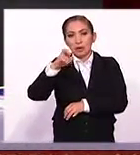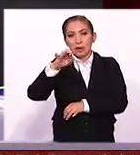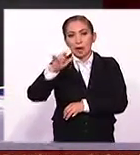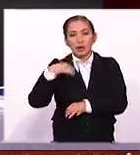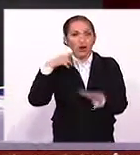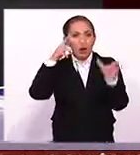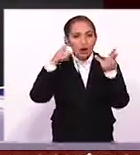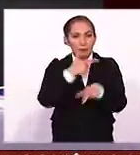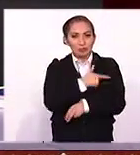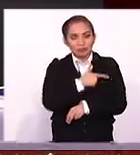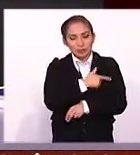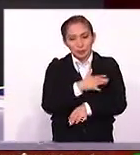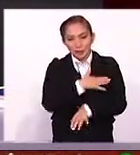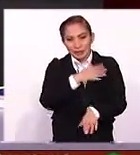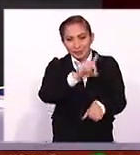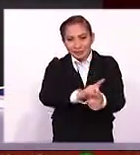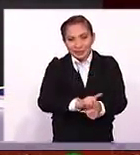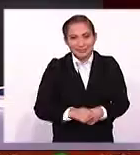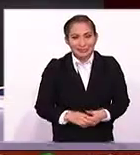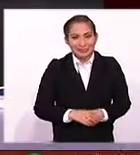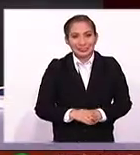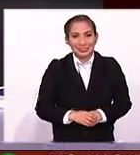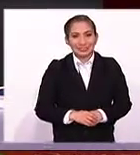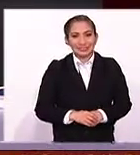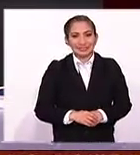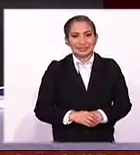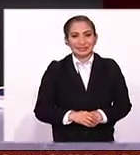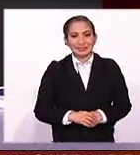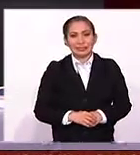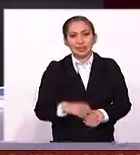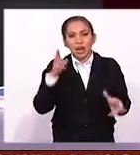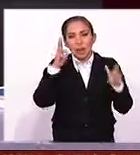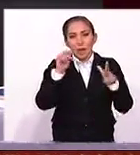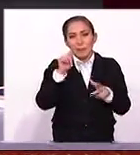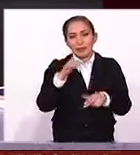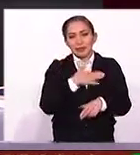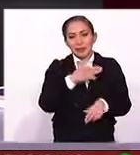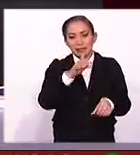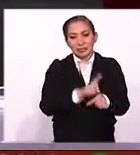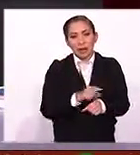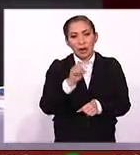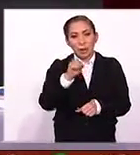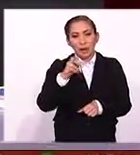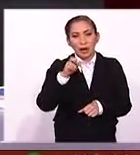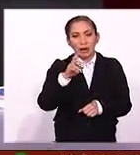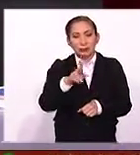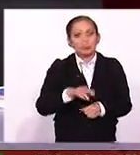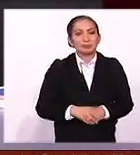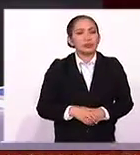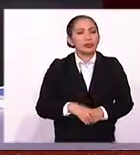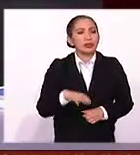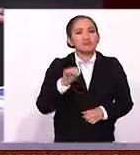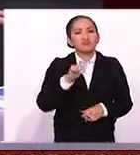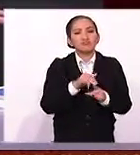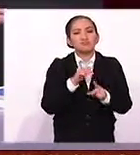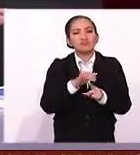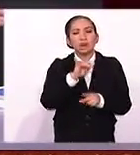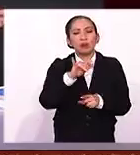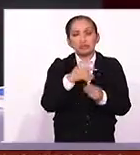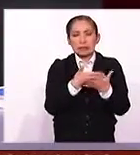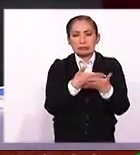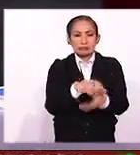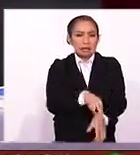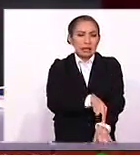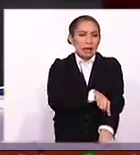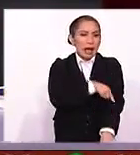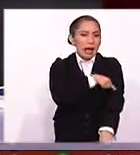José, qué gusto saludarte, muy buenos días. ¿Qué tal, Pati? Buenos días, buenos días, Omar. José, amplísima